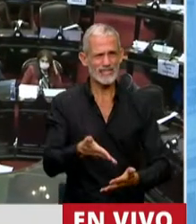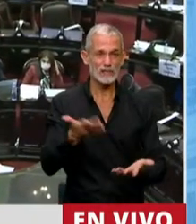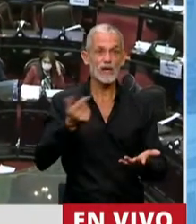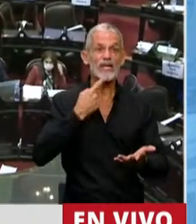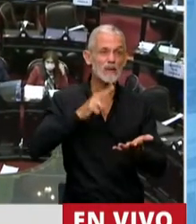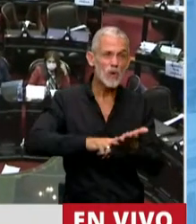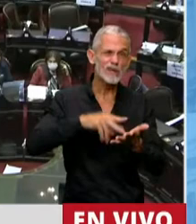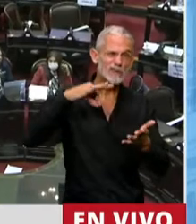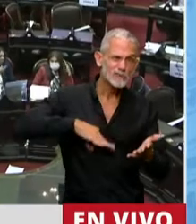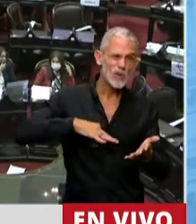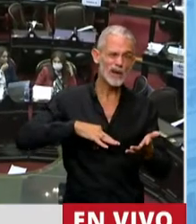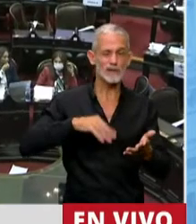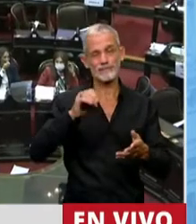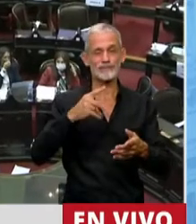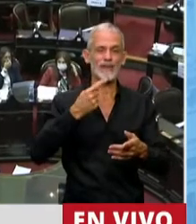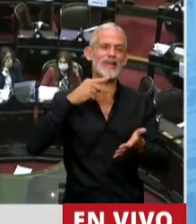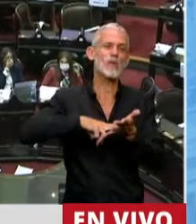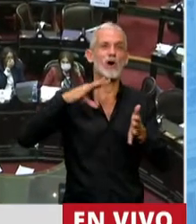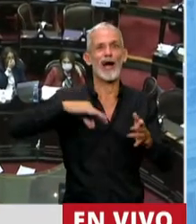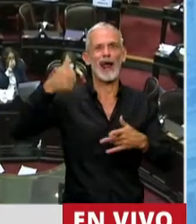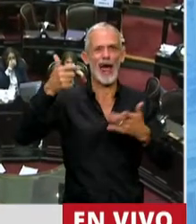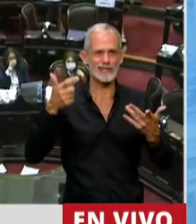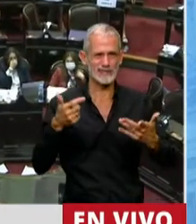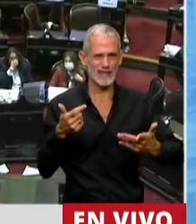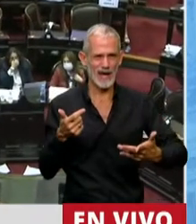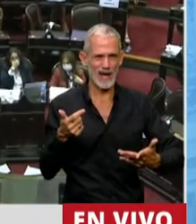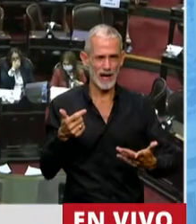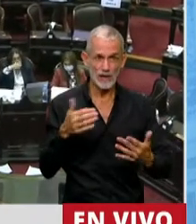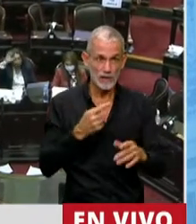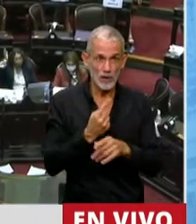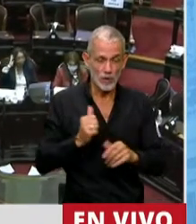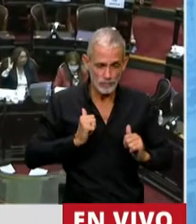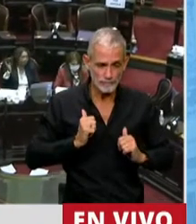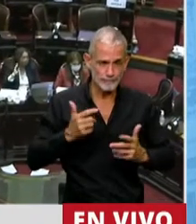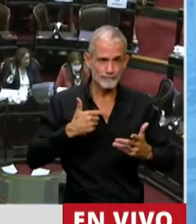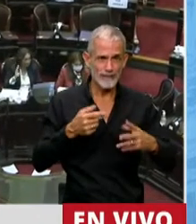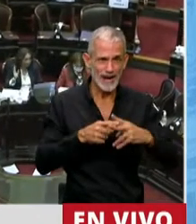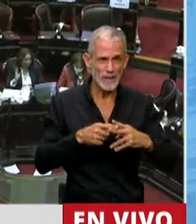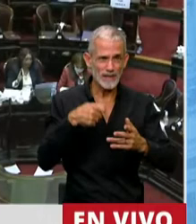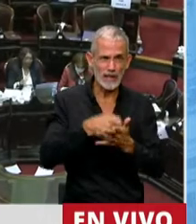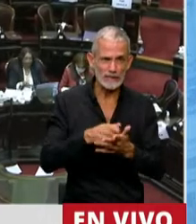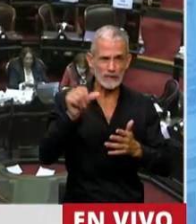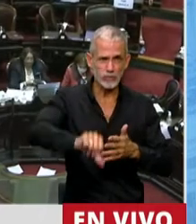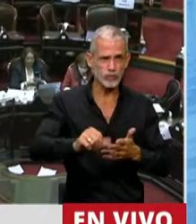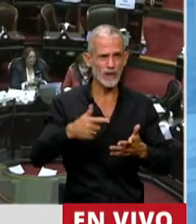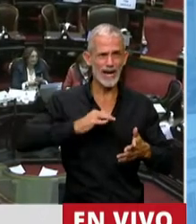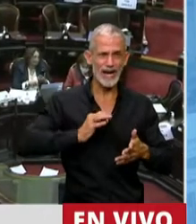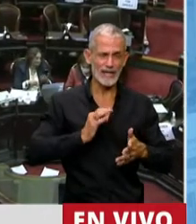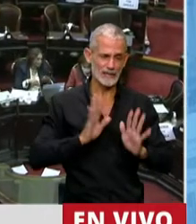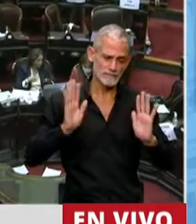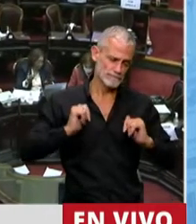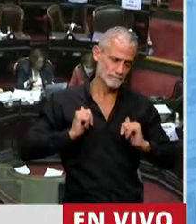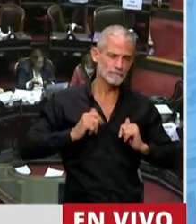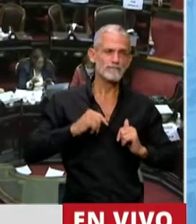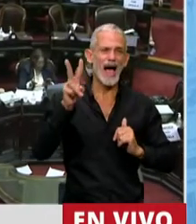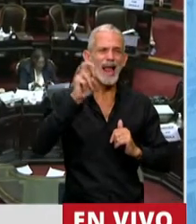impuesto al salario, mal llamado impuesto a las ganancias, no pueden pagar las herramientas educativas, este año no van a poder seguir